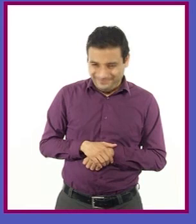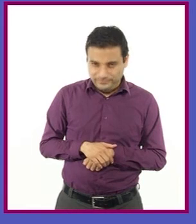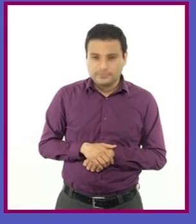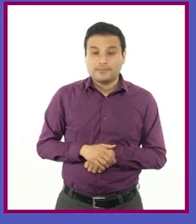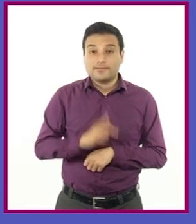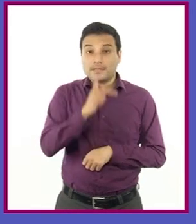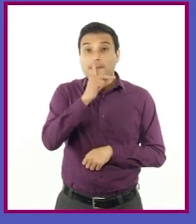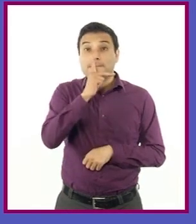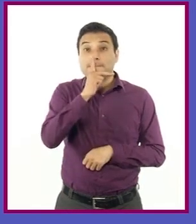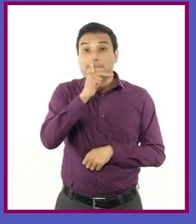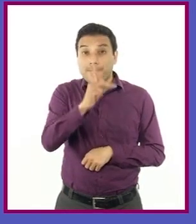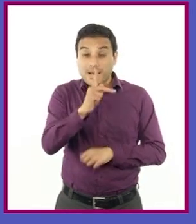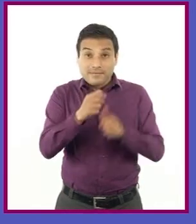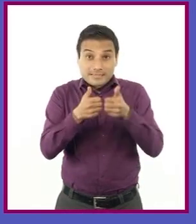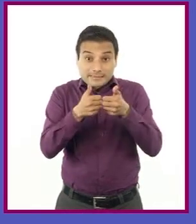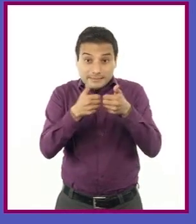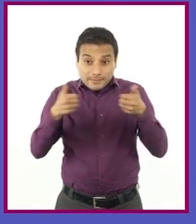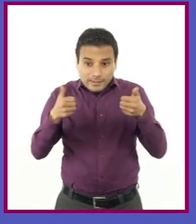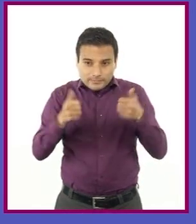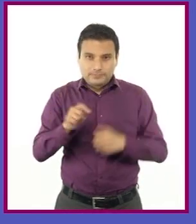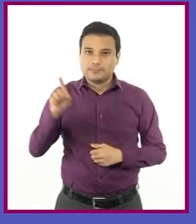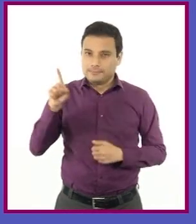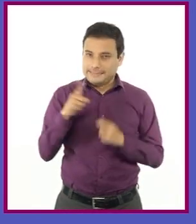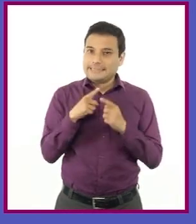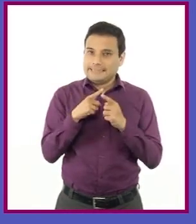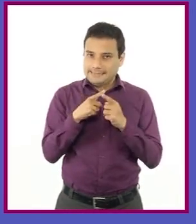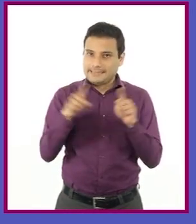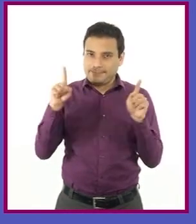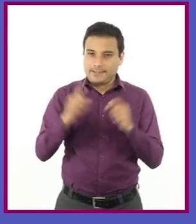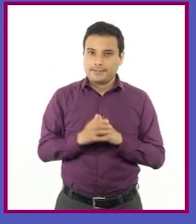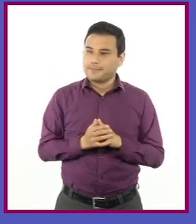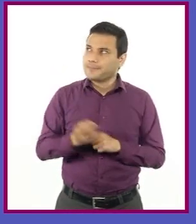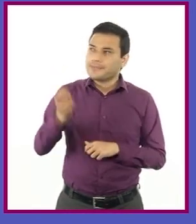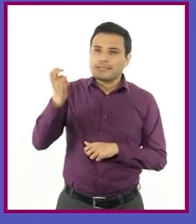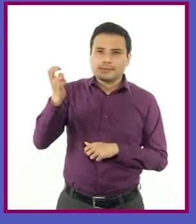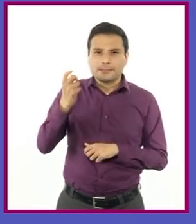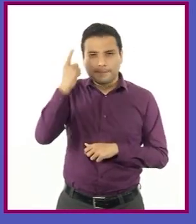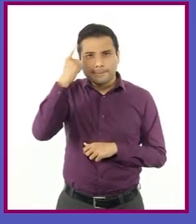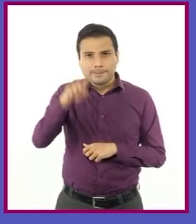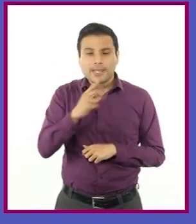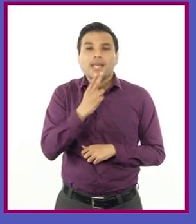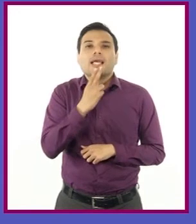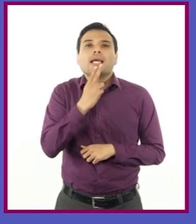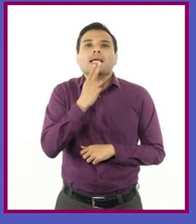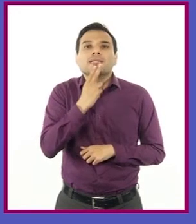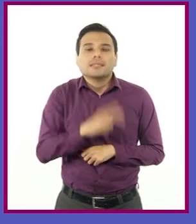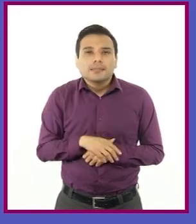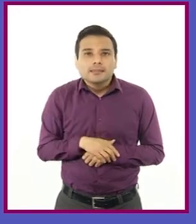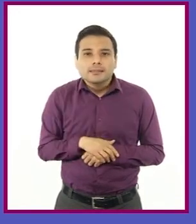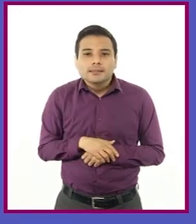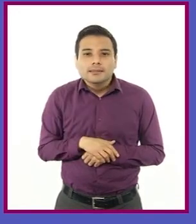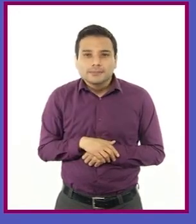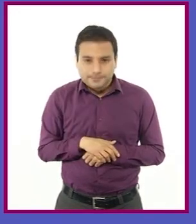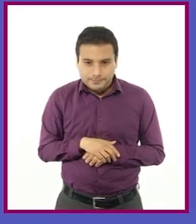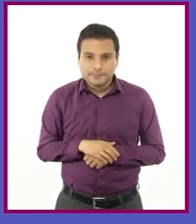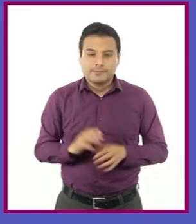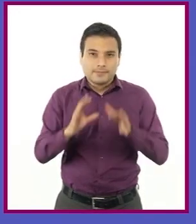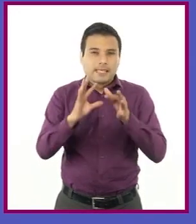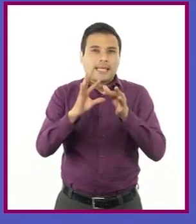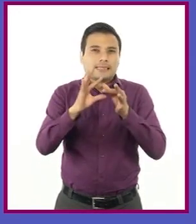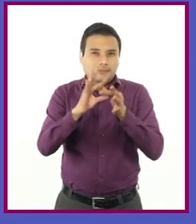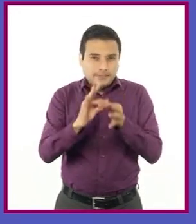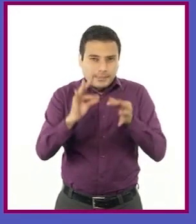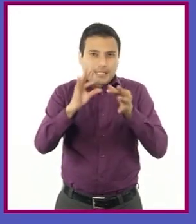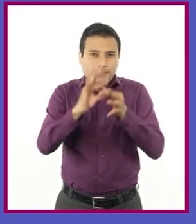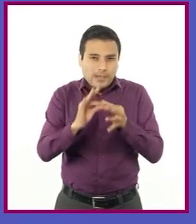y no debe confundirse. Este signo de puntuación sirve para introducir cada uno de los elementos de